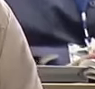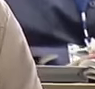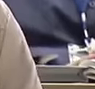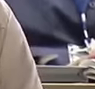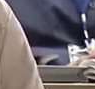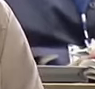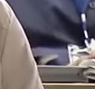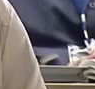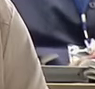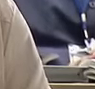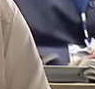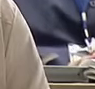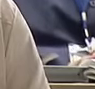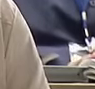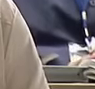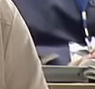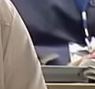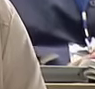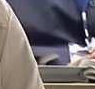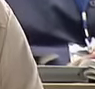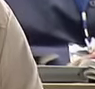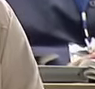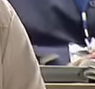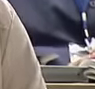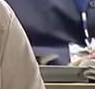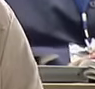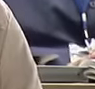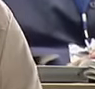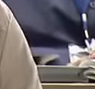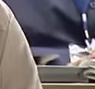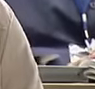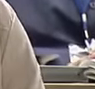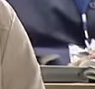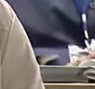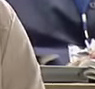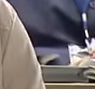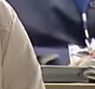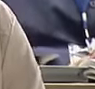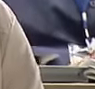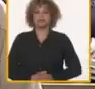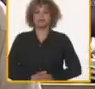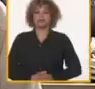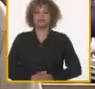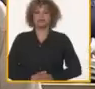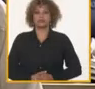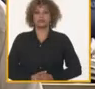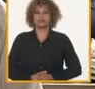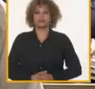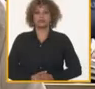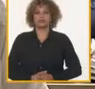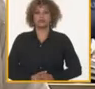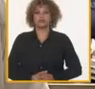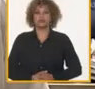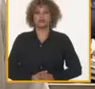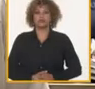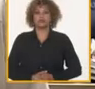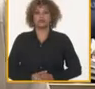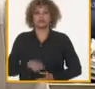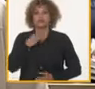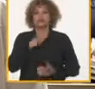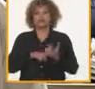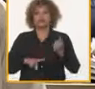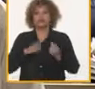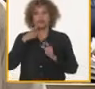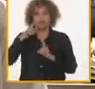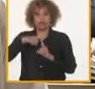en la tuna yo creo que sin el ánimo de ningún triunfalismo ni mucho menos porque todavía estamos muy lejos de lo que tenemos que hacer y todavía